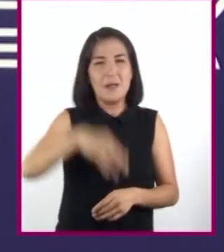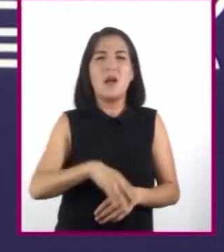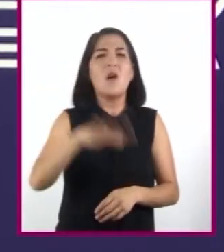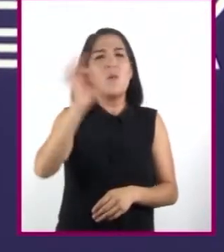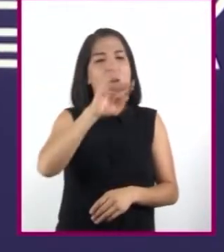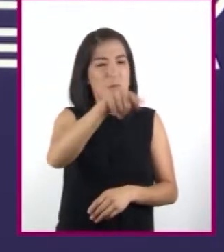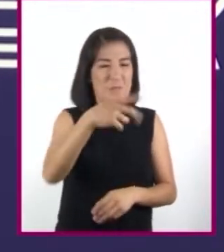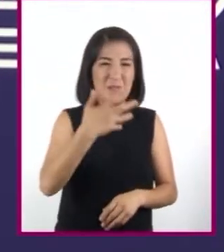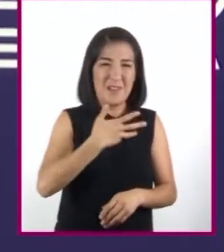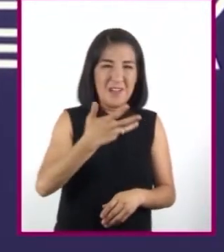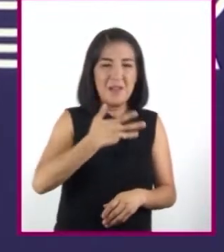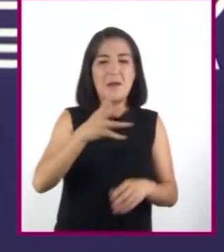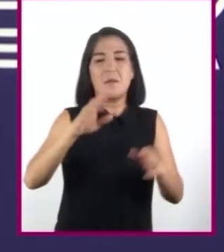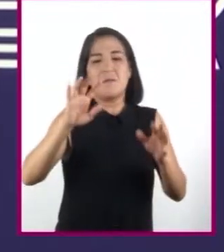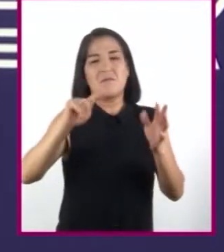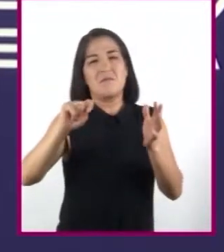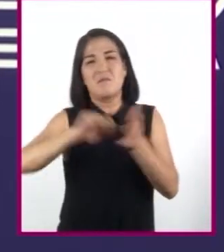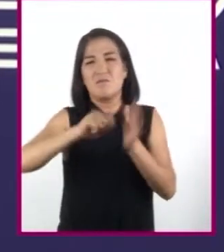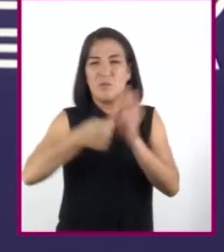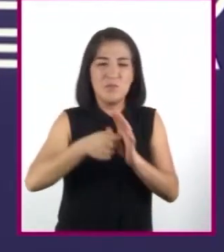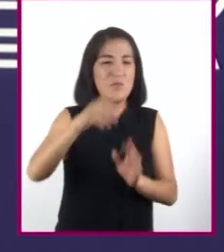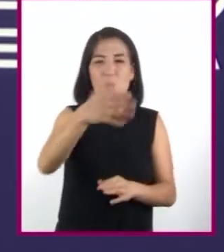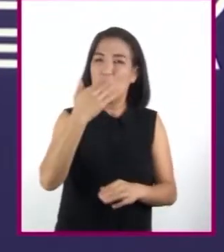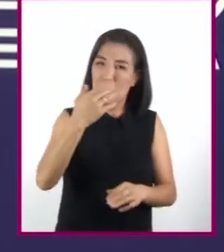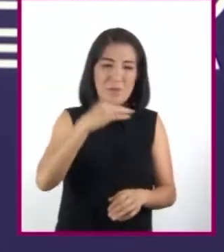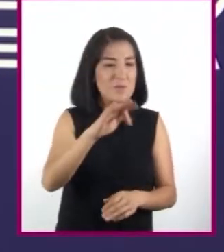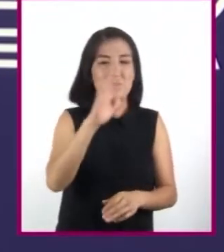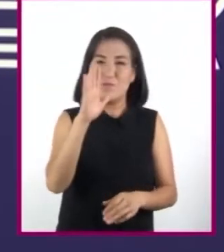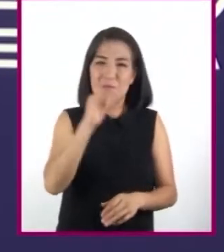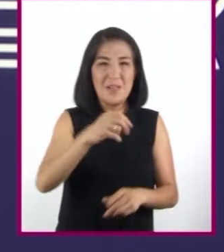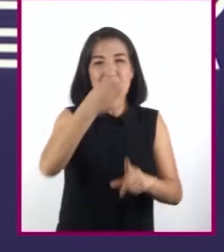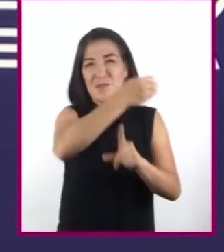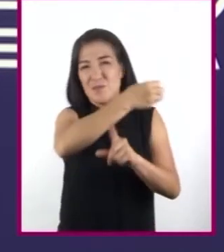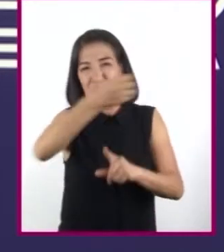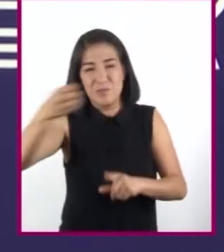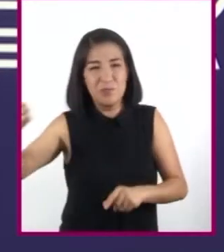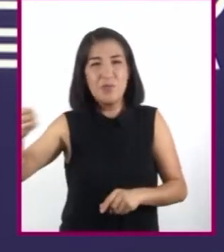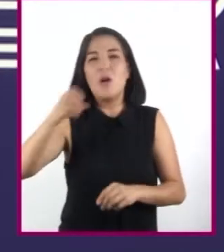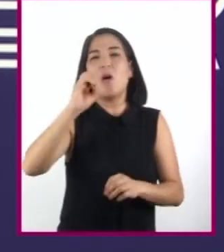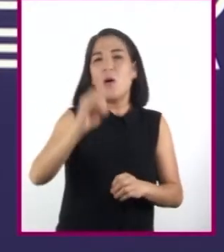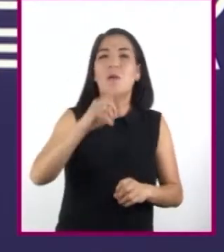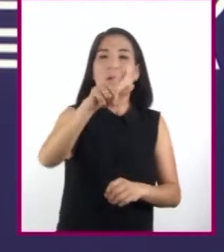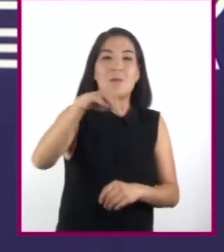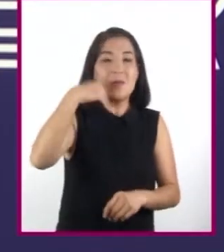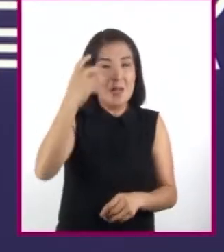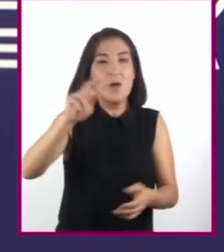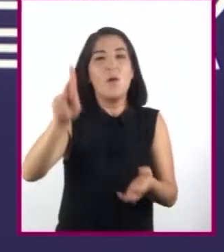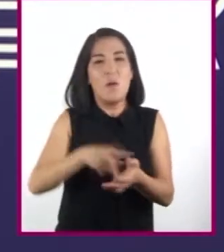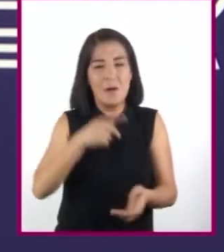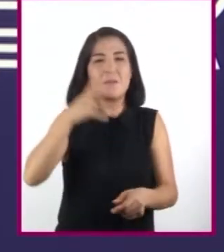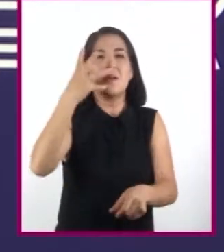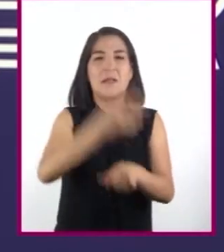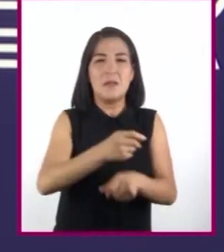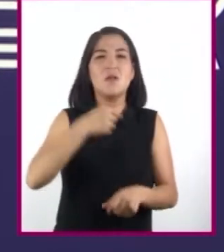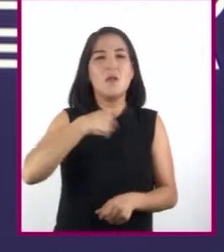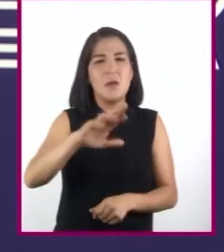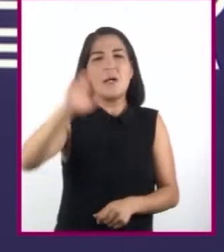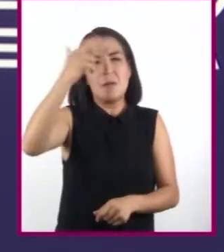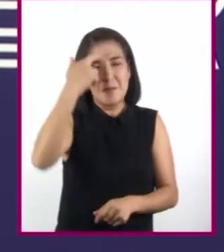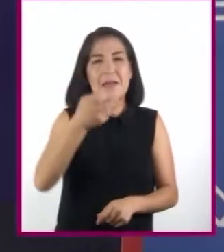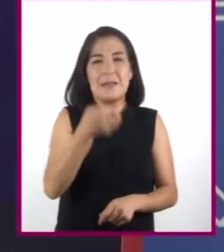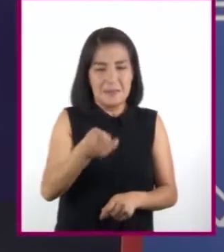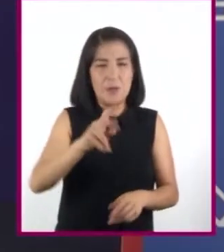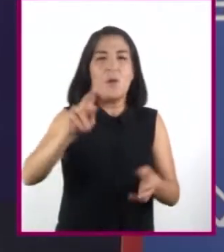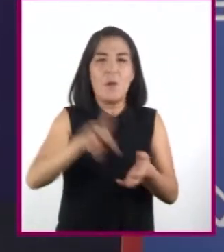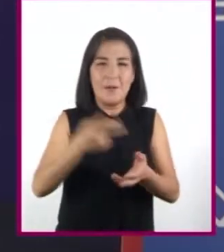algún problema técnico o circunstancias ajenas no pueden ver completo el programa, o incluso quieren volver a verlo, les recuerdo que este se